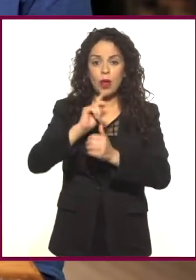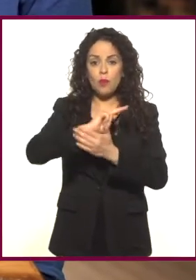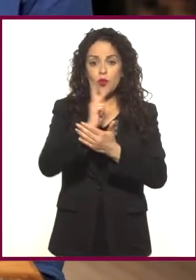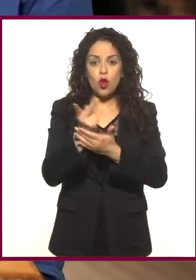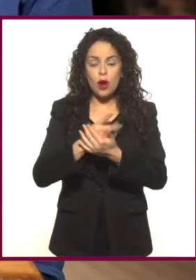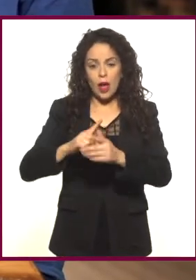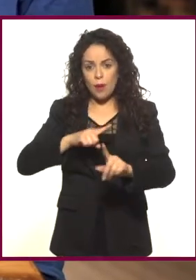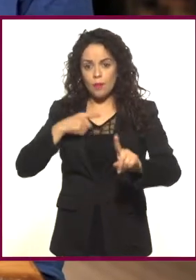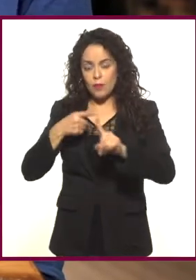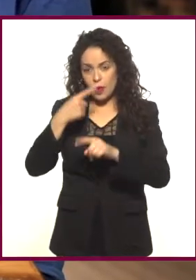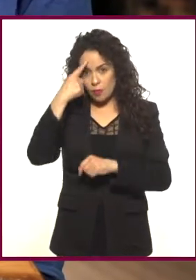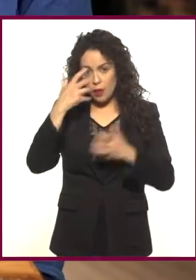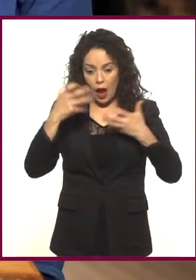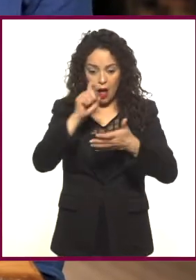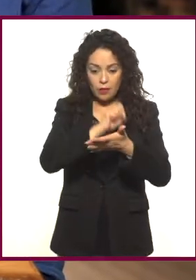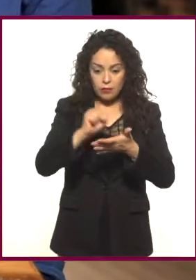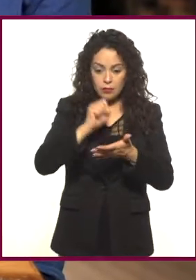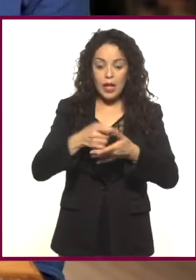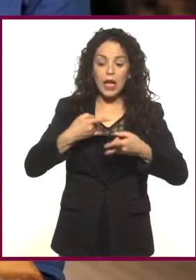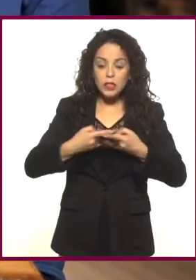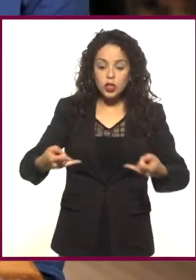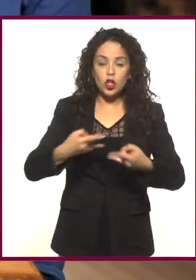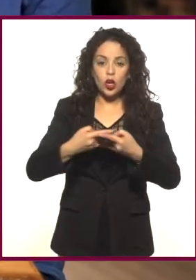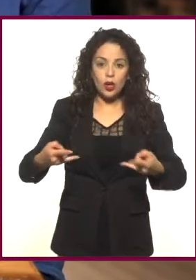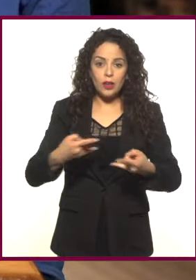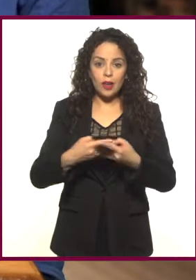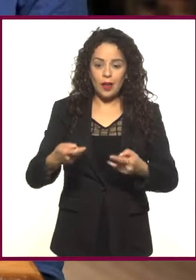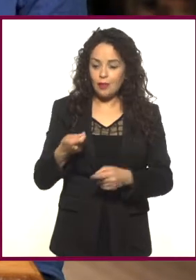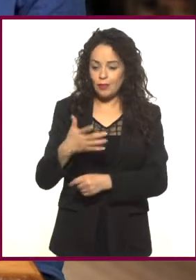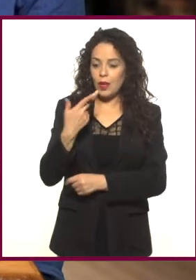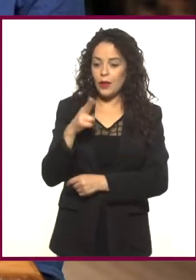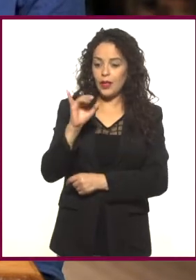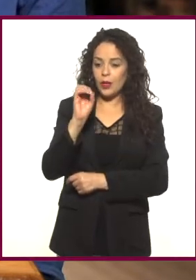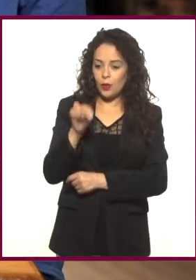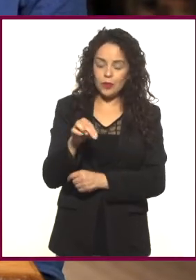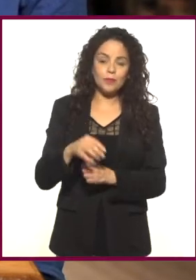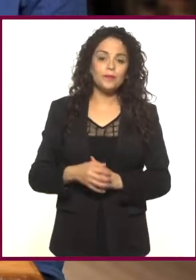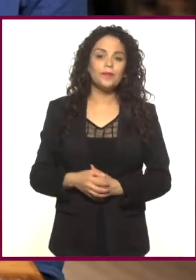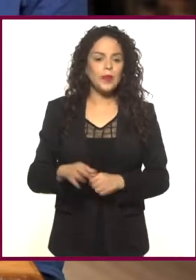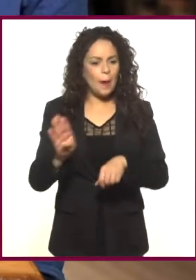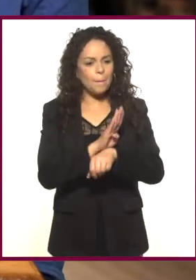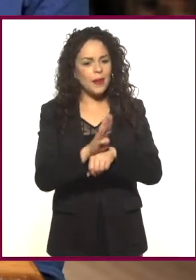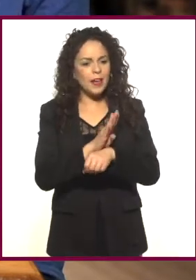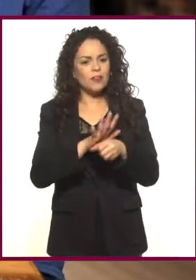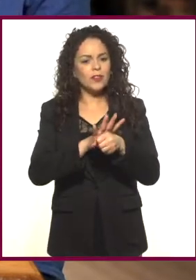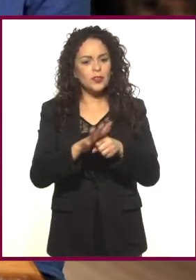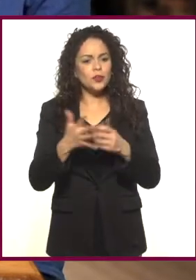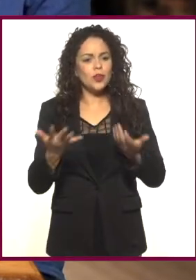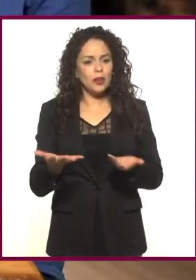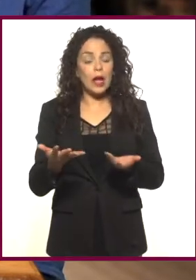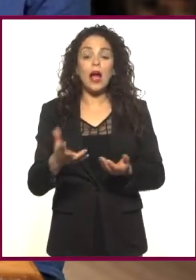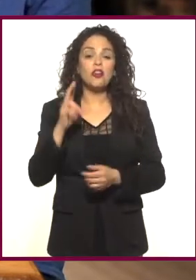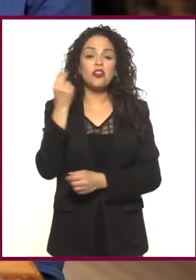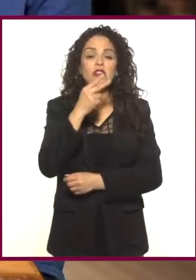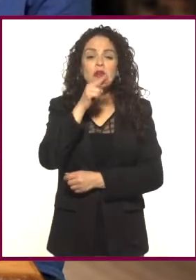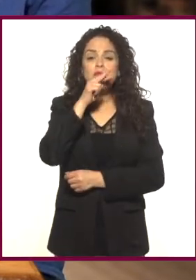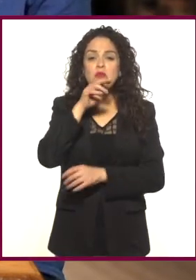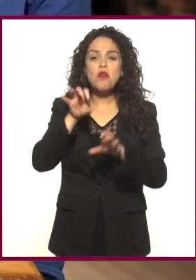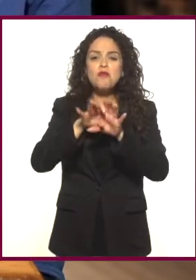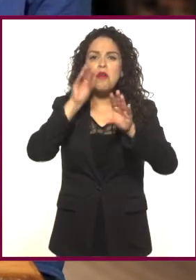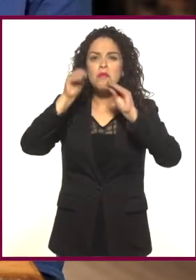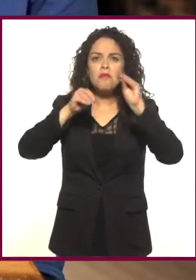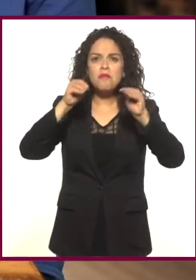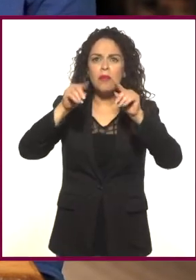exclusivamente a escribir guiones. La gran ventaja que tienen es que no tienes que preocuparte por el formato.